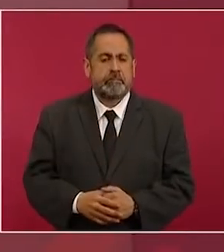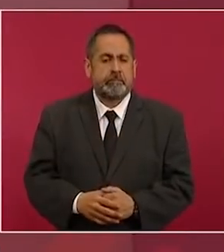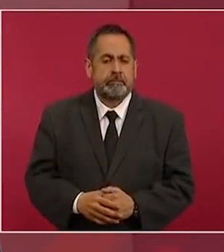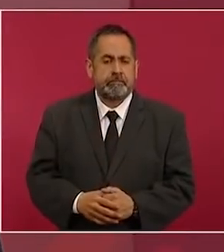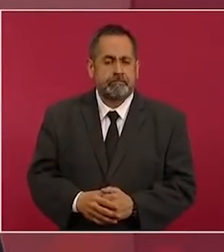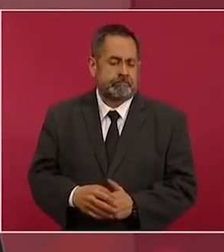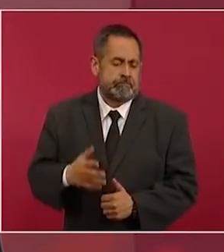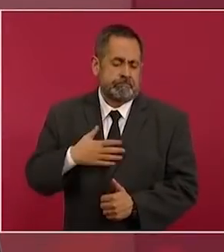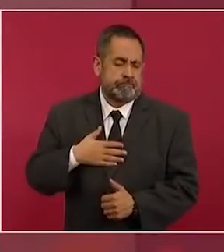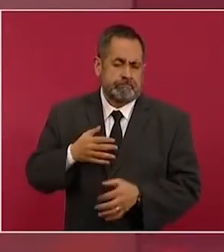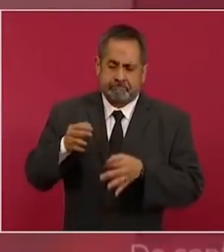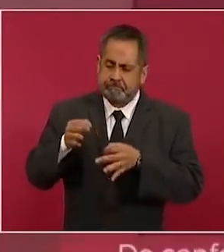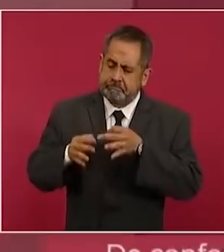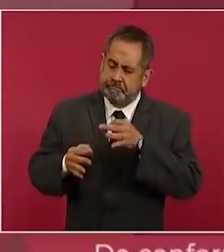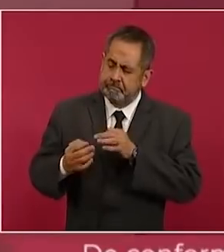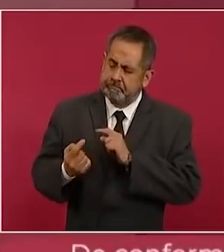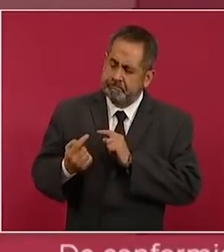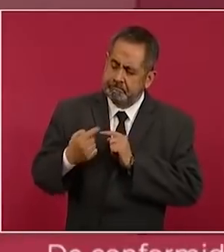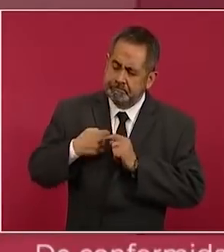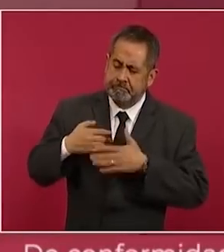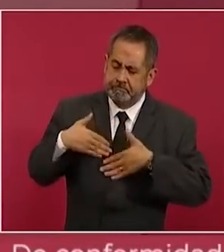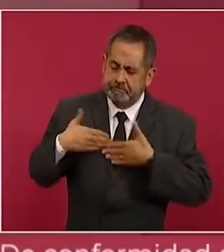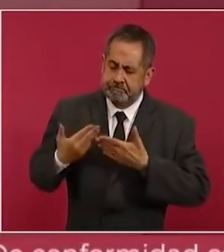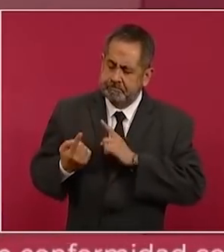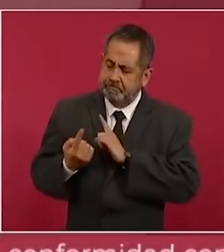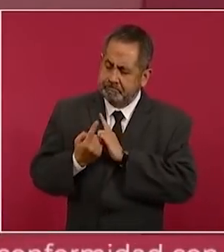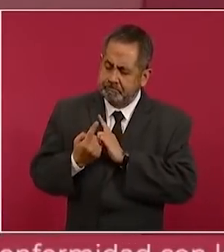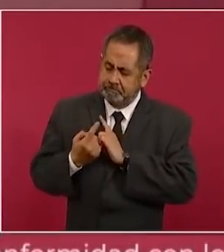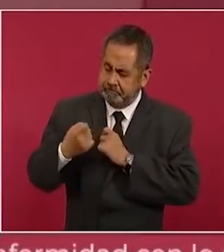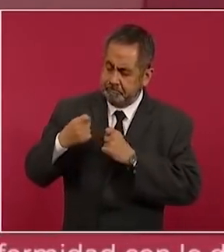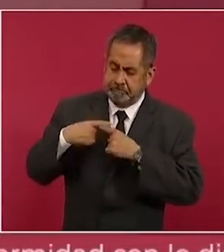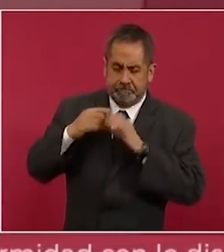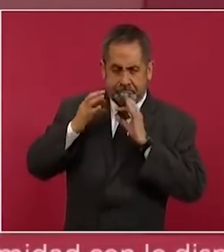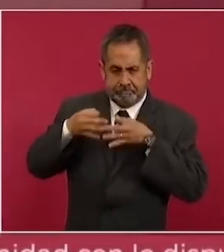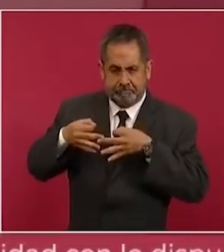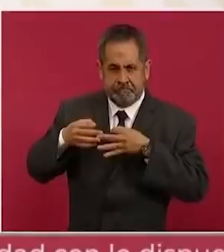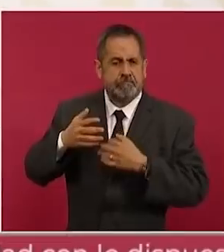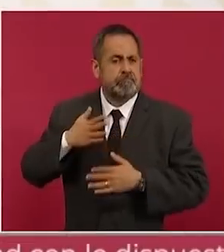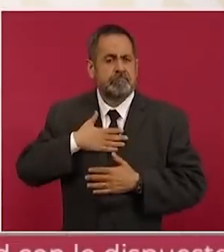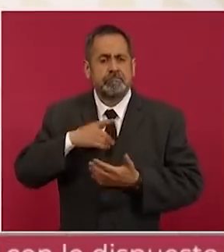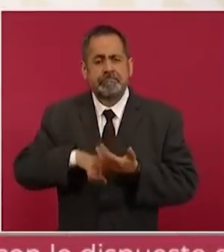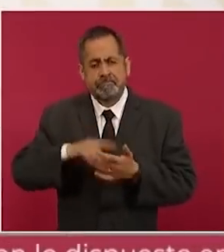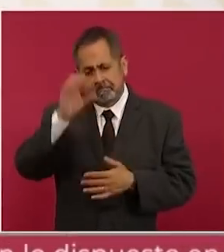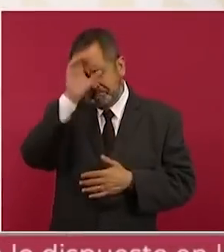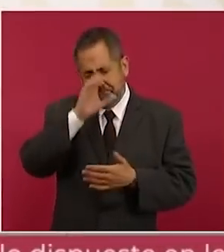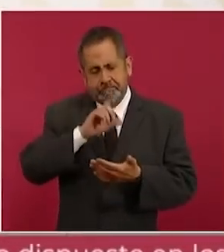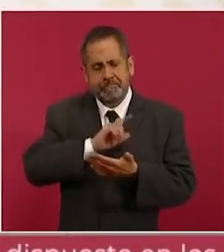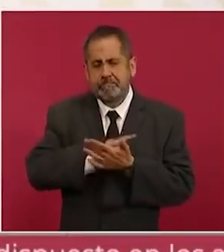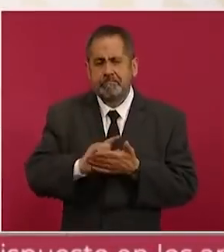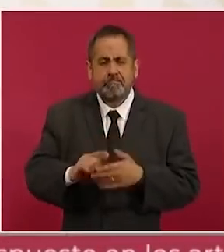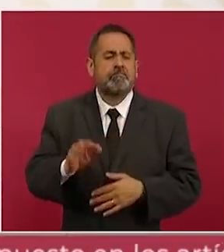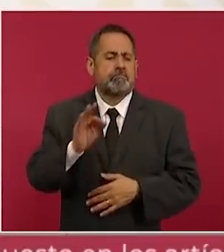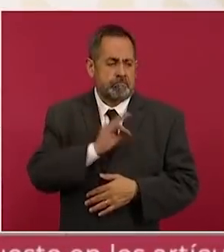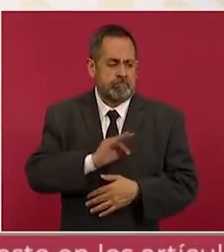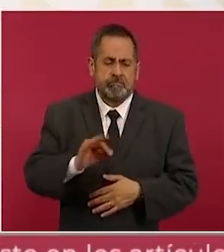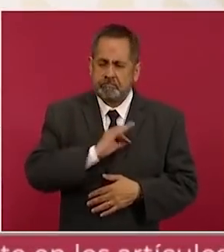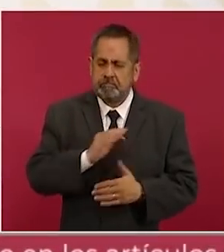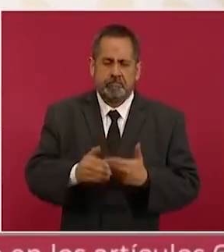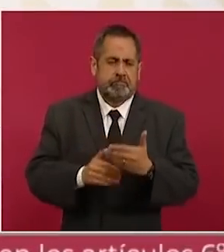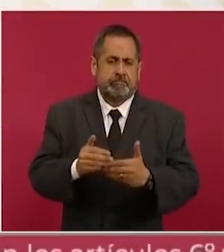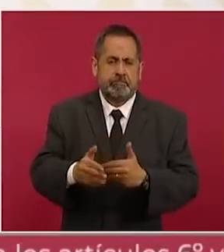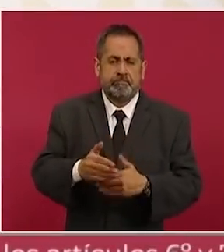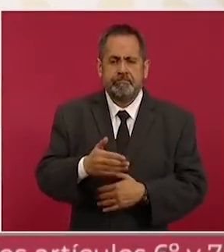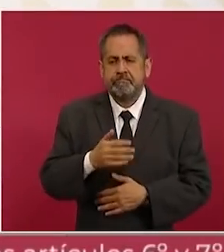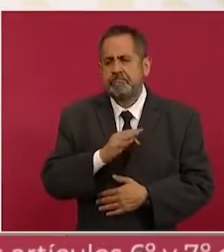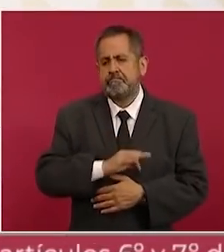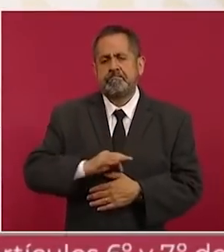tribunal, cuando se tiene la conciencia tranquila se puede ser